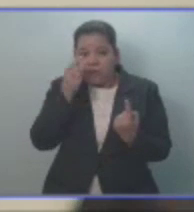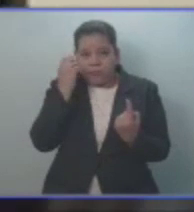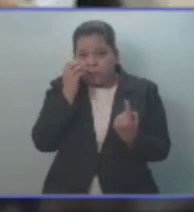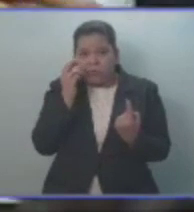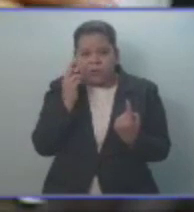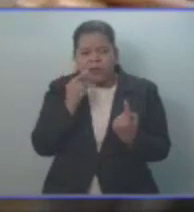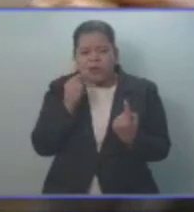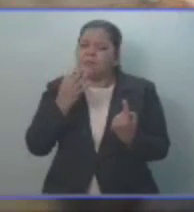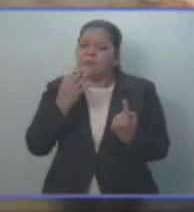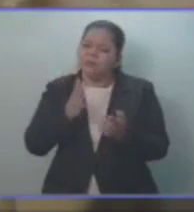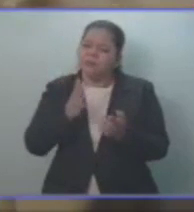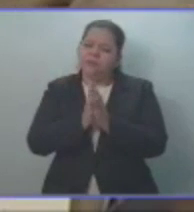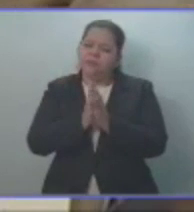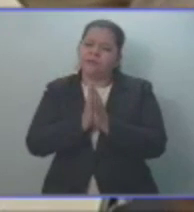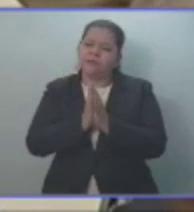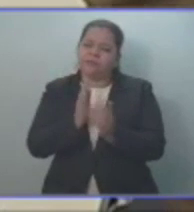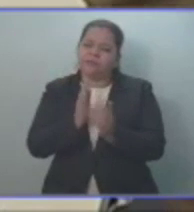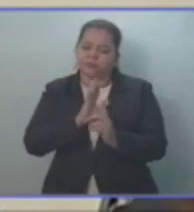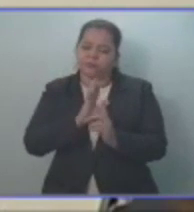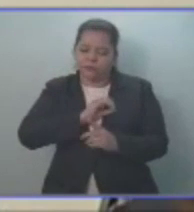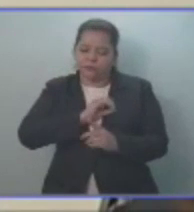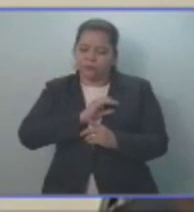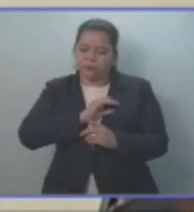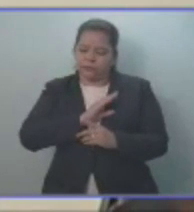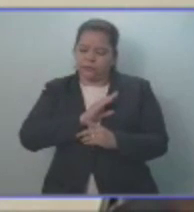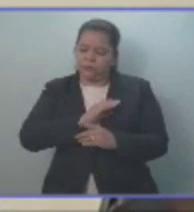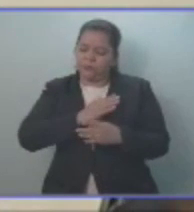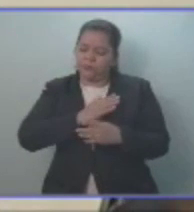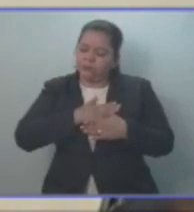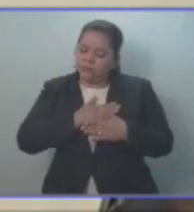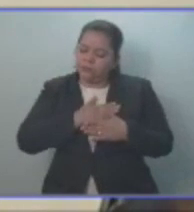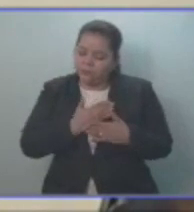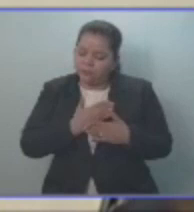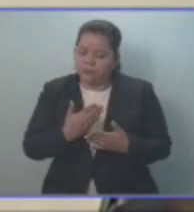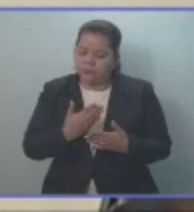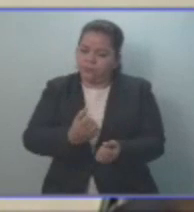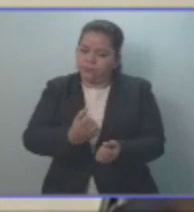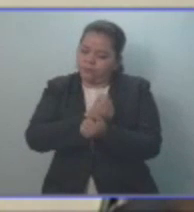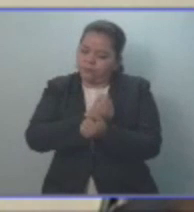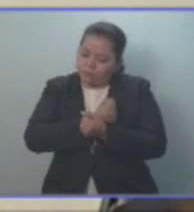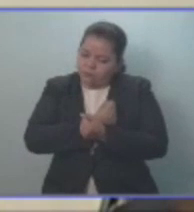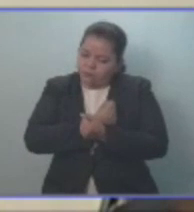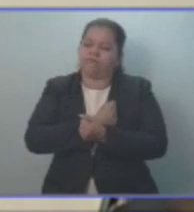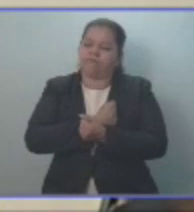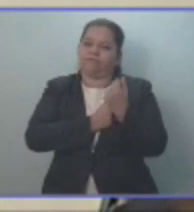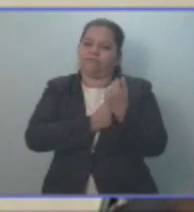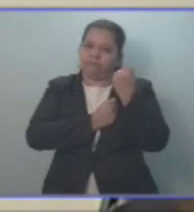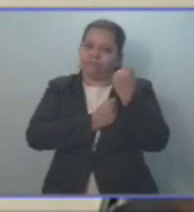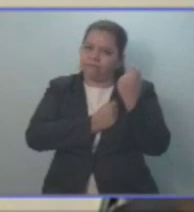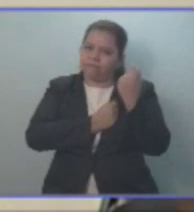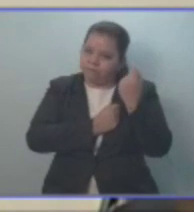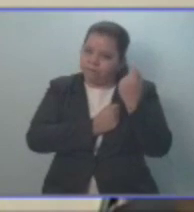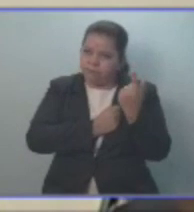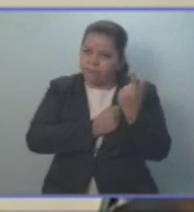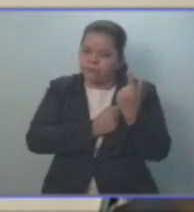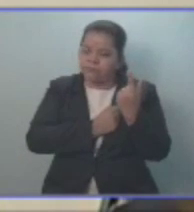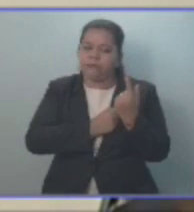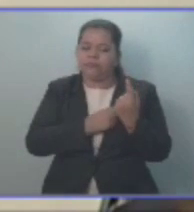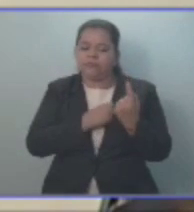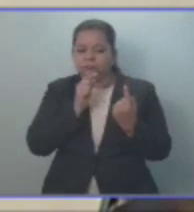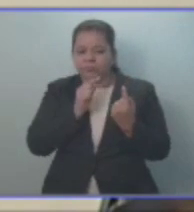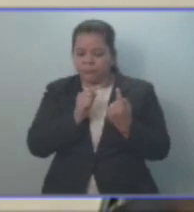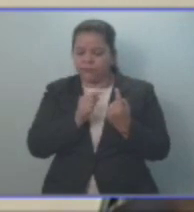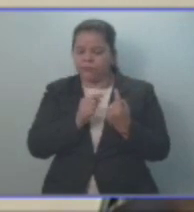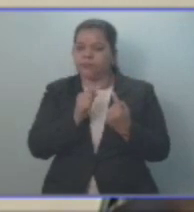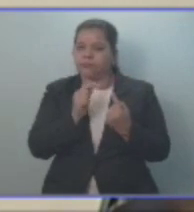llenen de bondad, de amor, de comprensión y sobre todo de historia y de